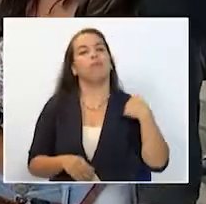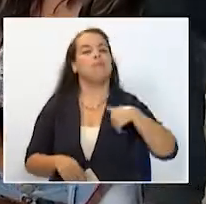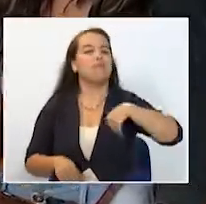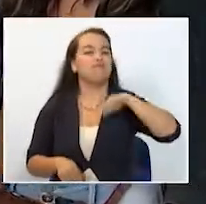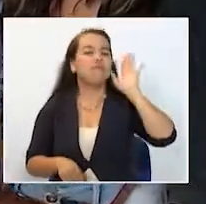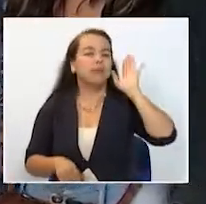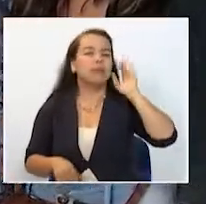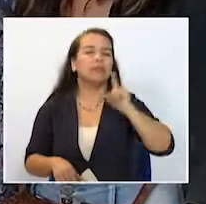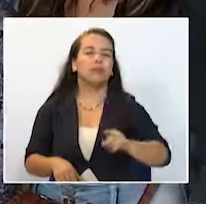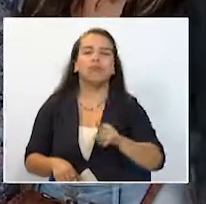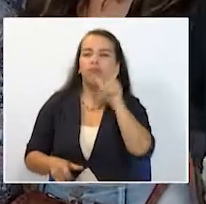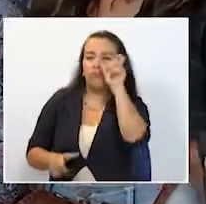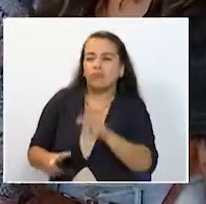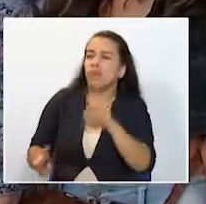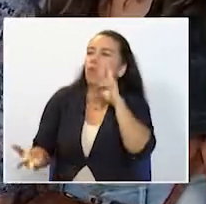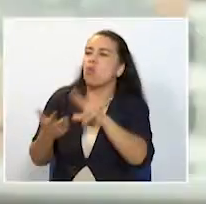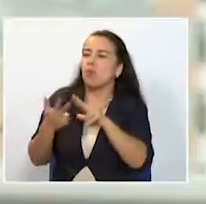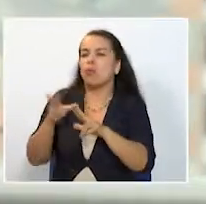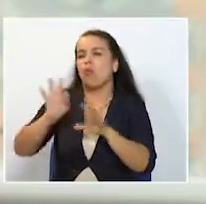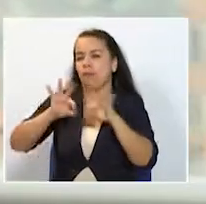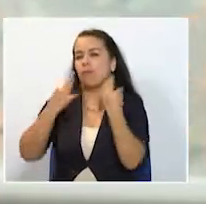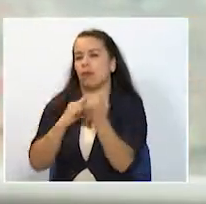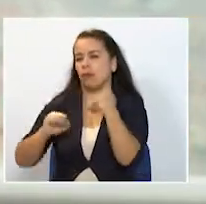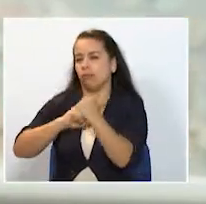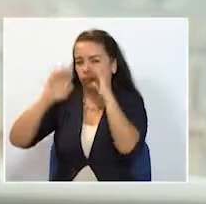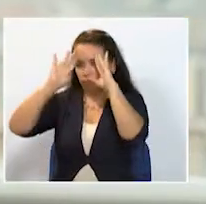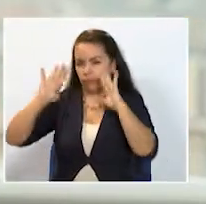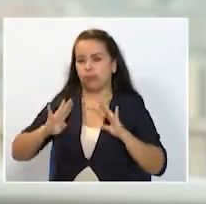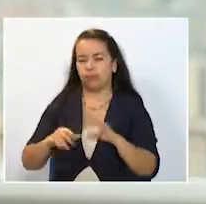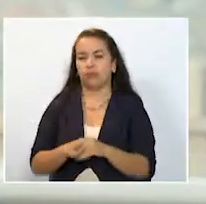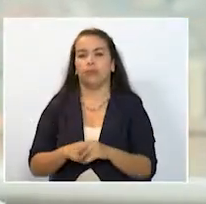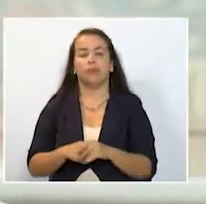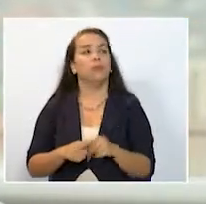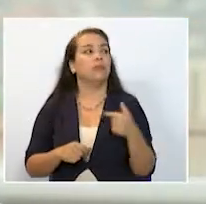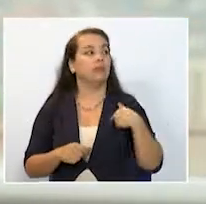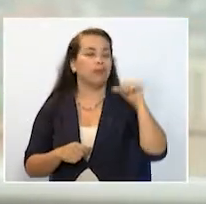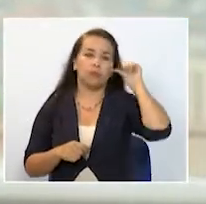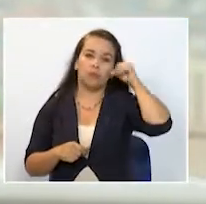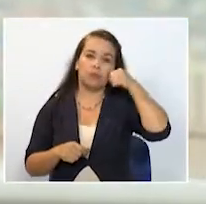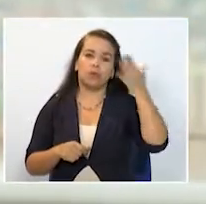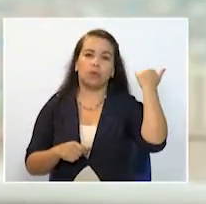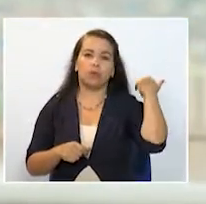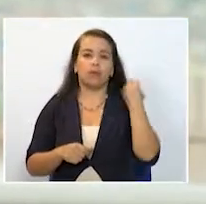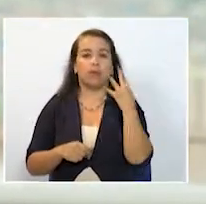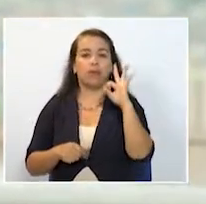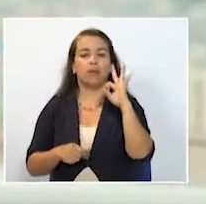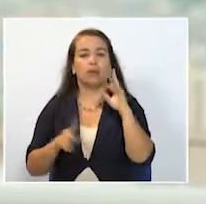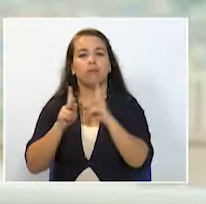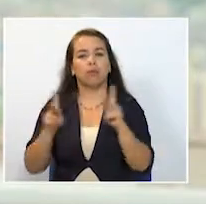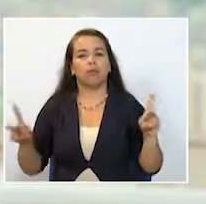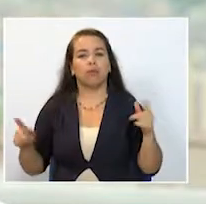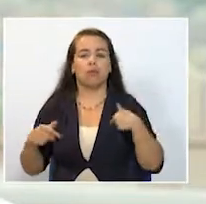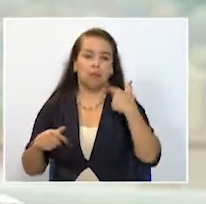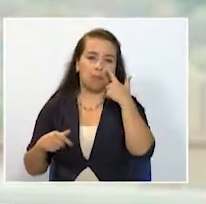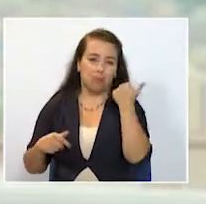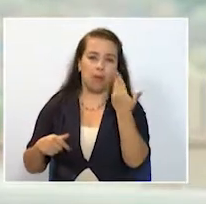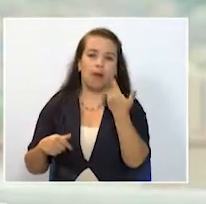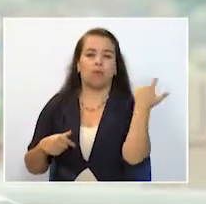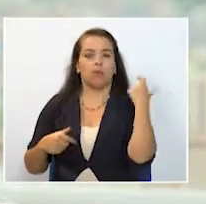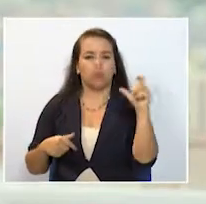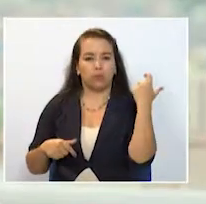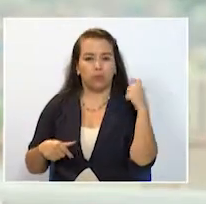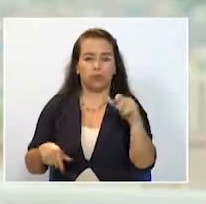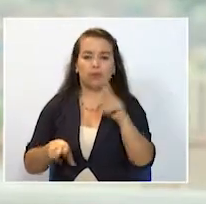un conocido o familiar que les ha brindado ayuda Cuando yo salí veníamos como 13 personas mi papá mi cuñada mis